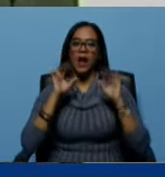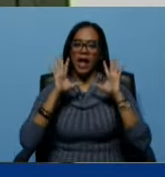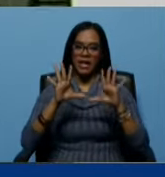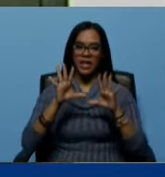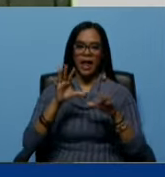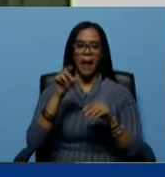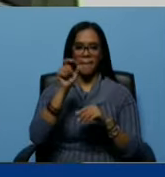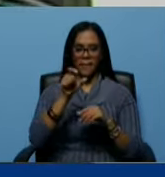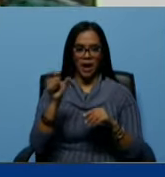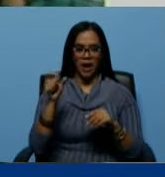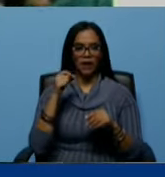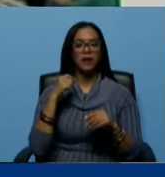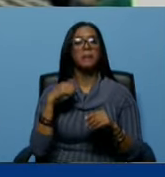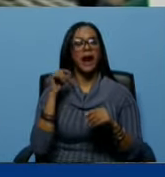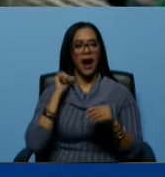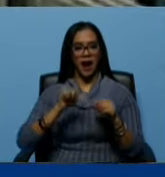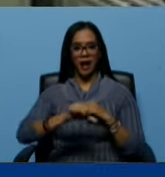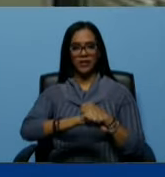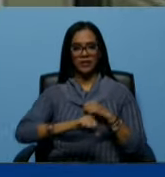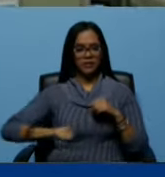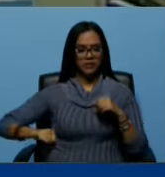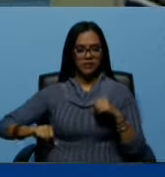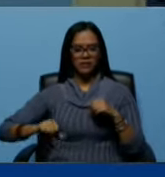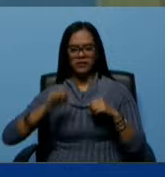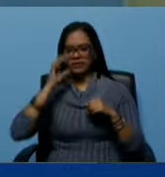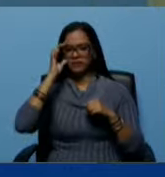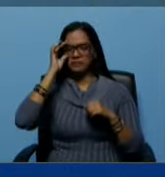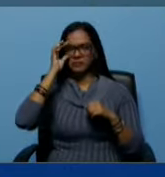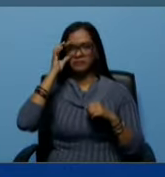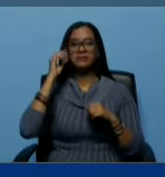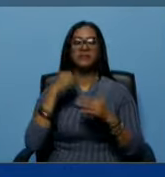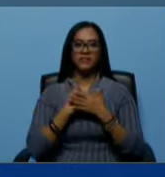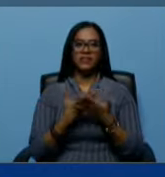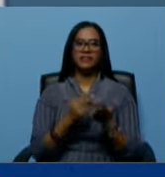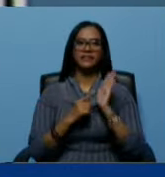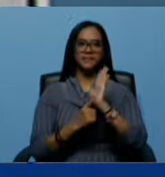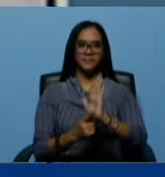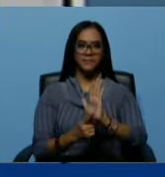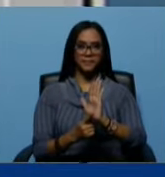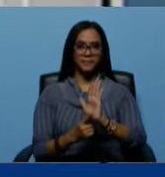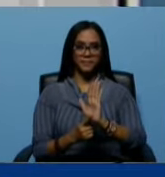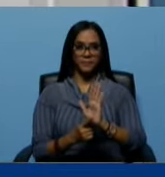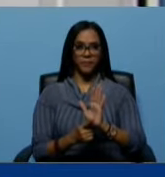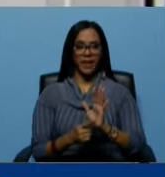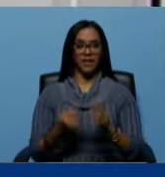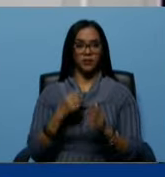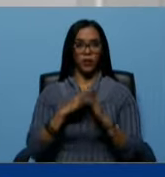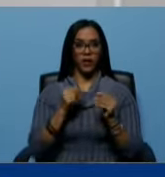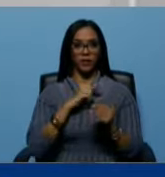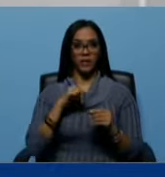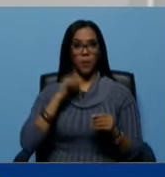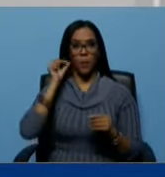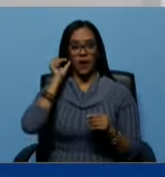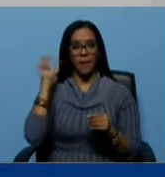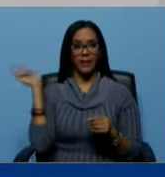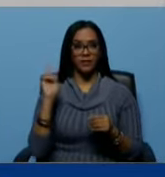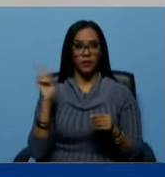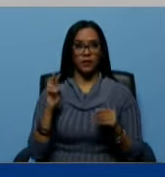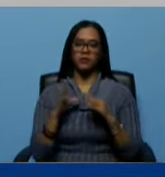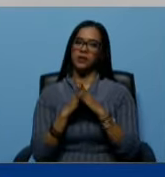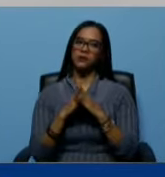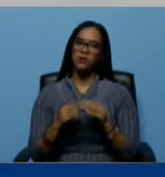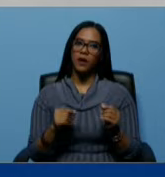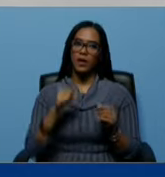planificadas para cesárea, dándole siempre la oportunidad a todas nuestras mujeres venezolanas de todas las